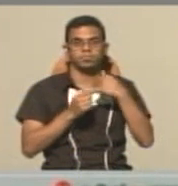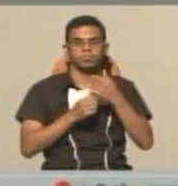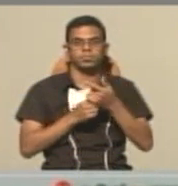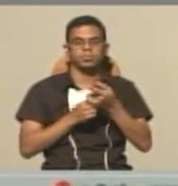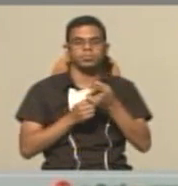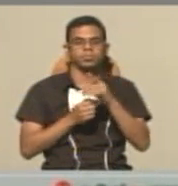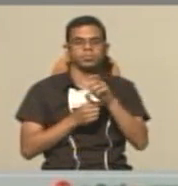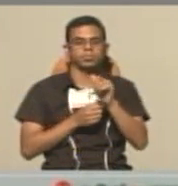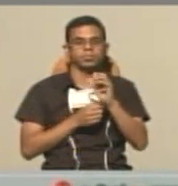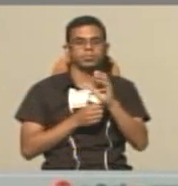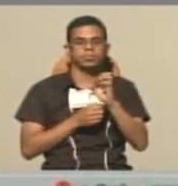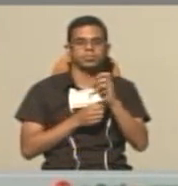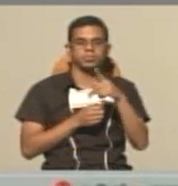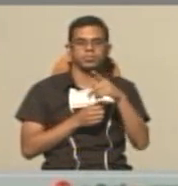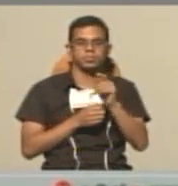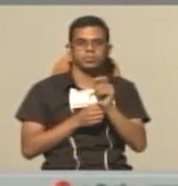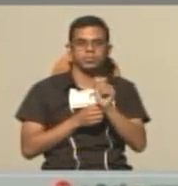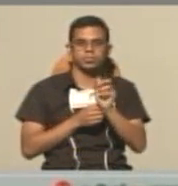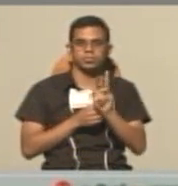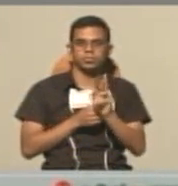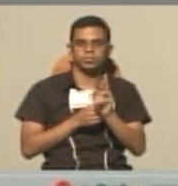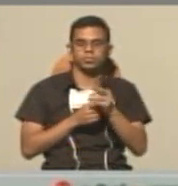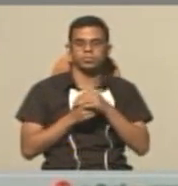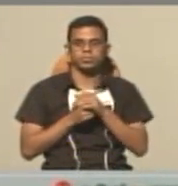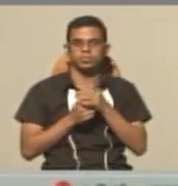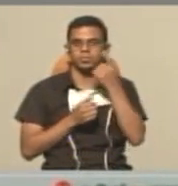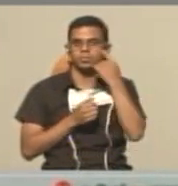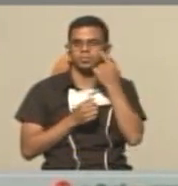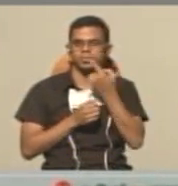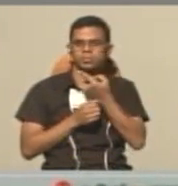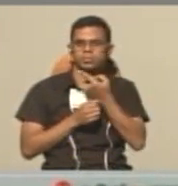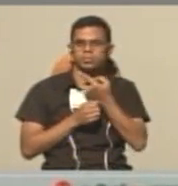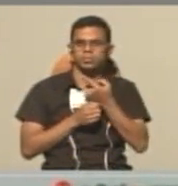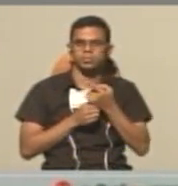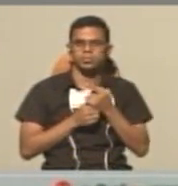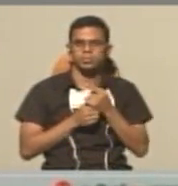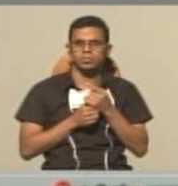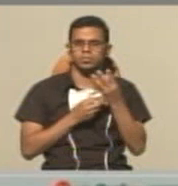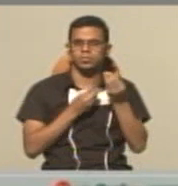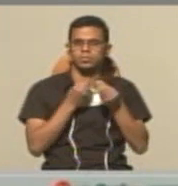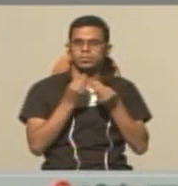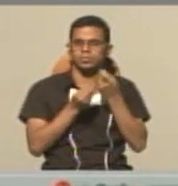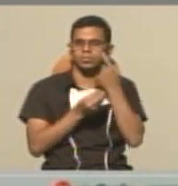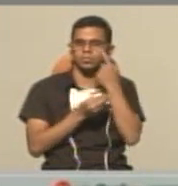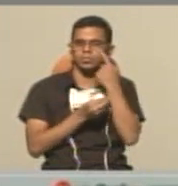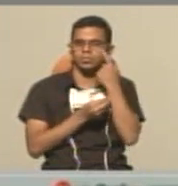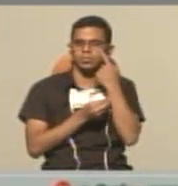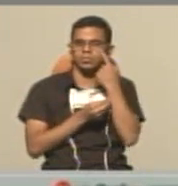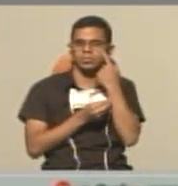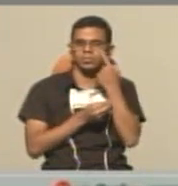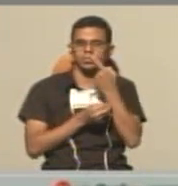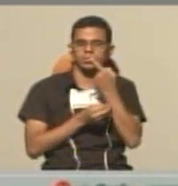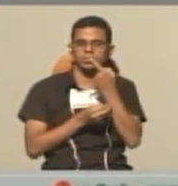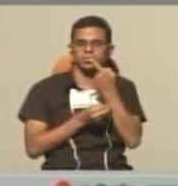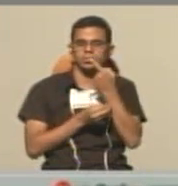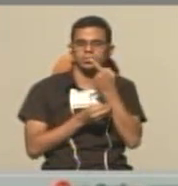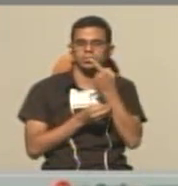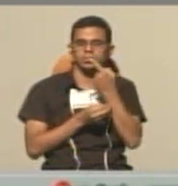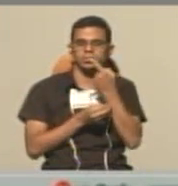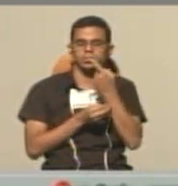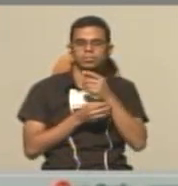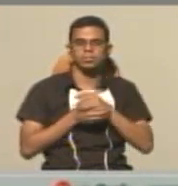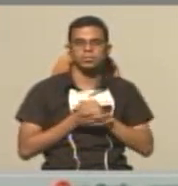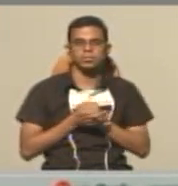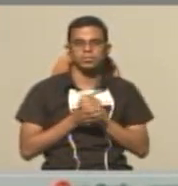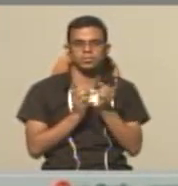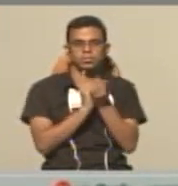Aceptar. Acá vemos como se ha modificado nuevamente la forma de onda.